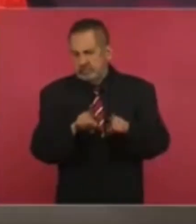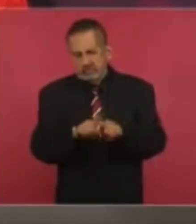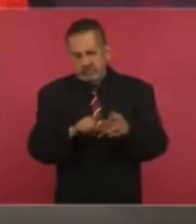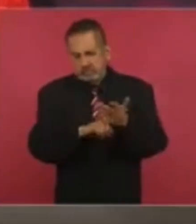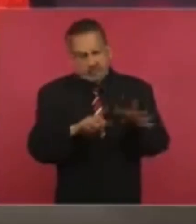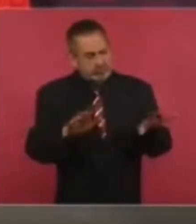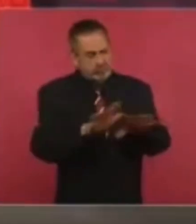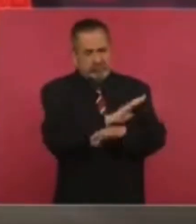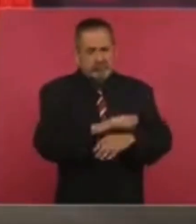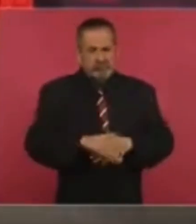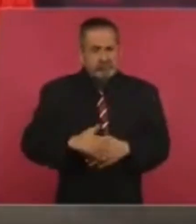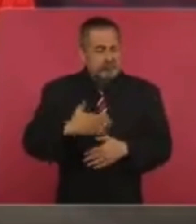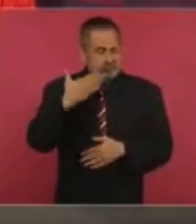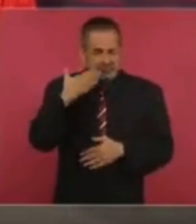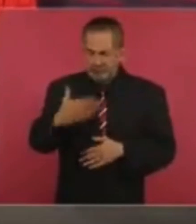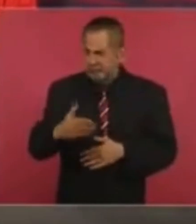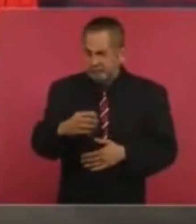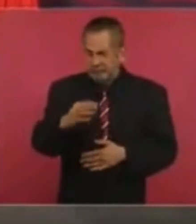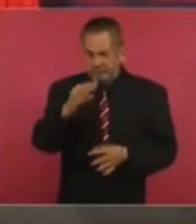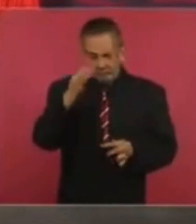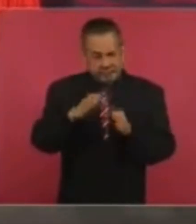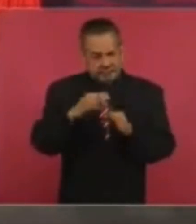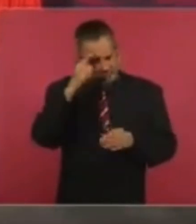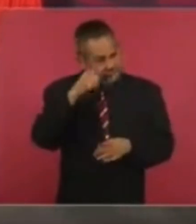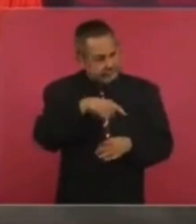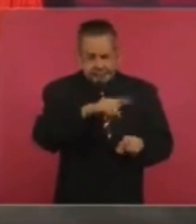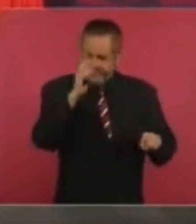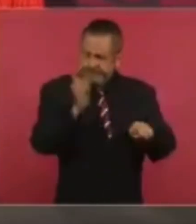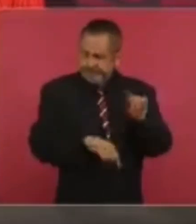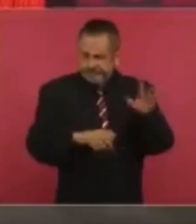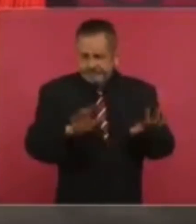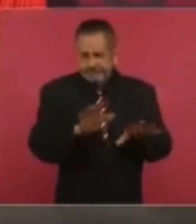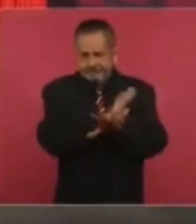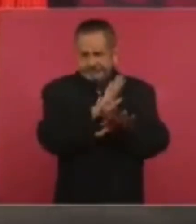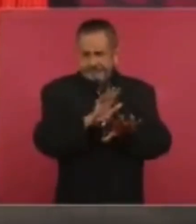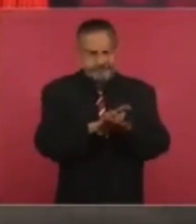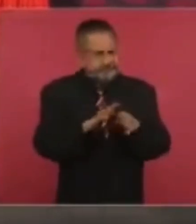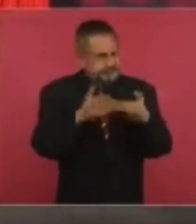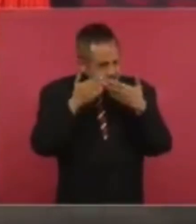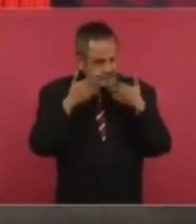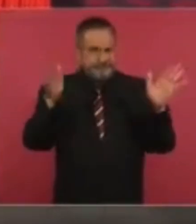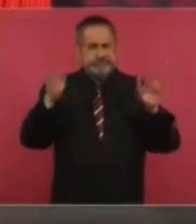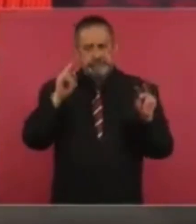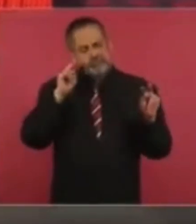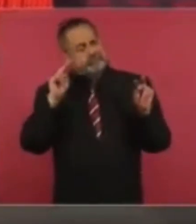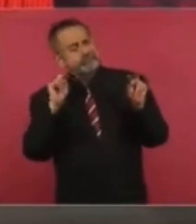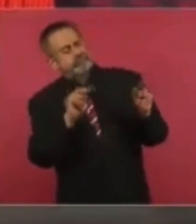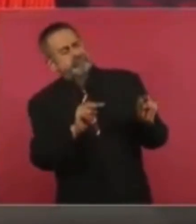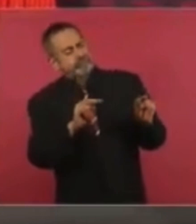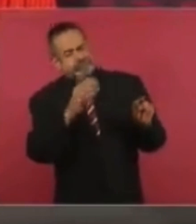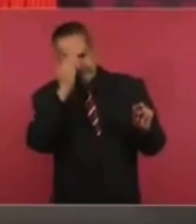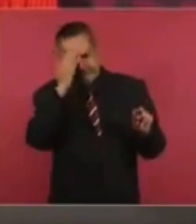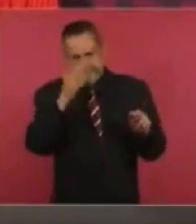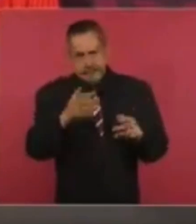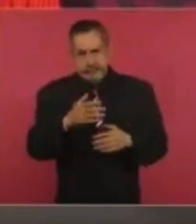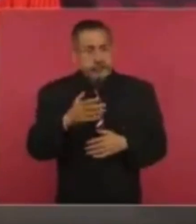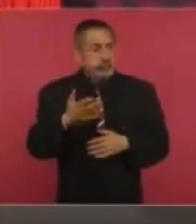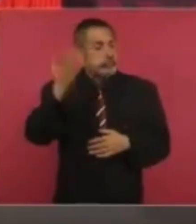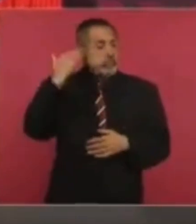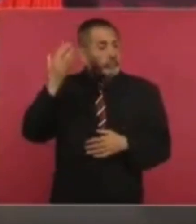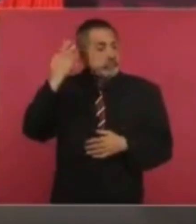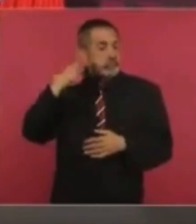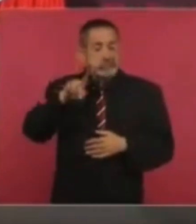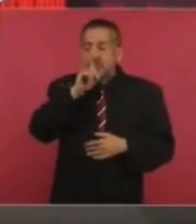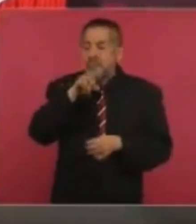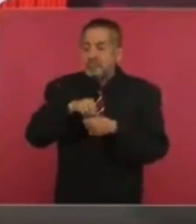Es muy bueno para el país que todo esto aflore, porque no se sabía